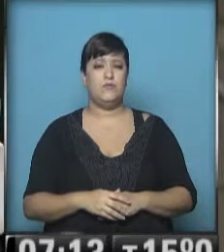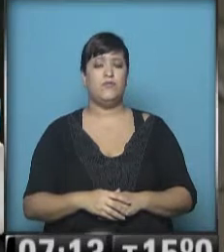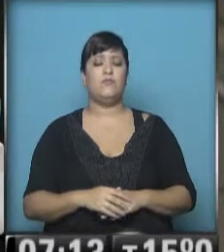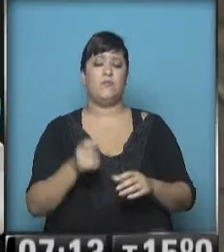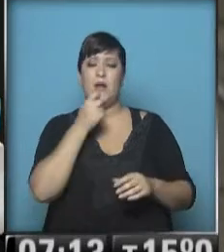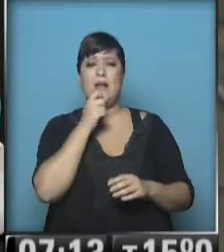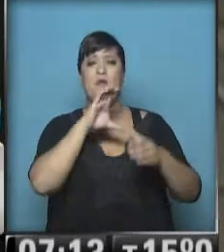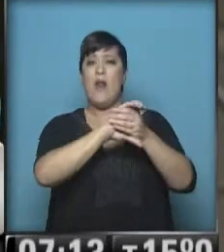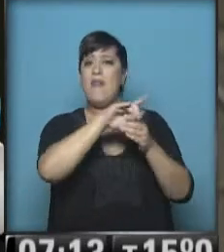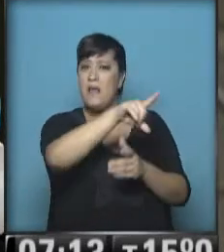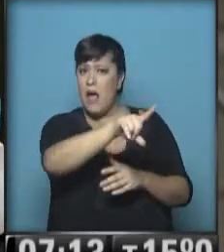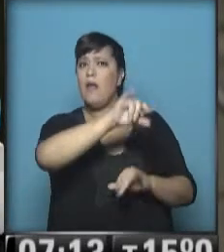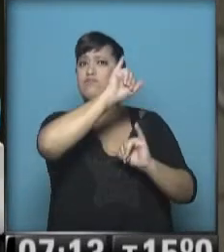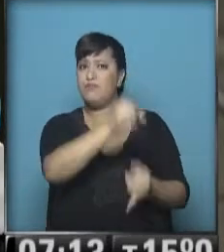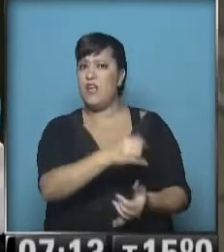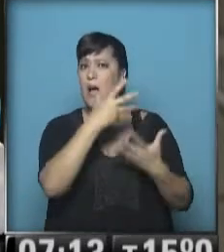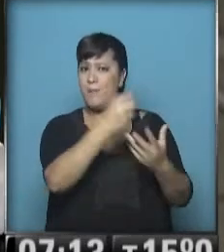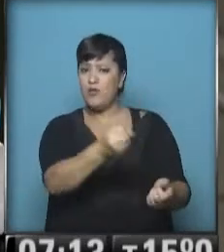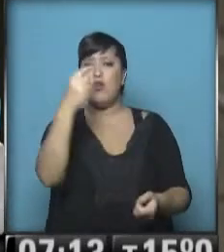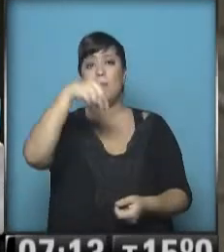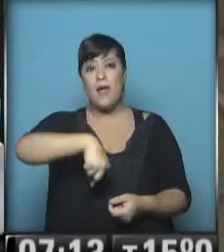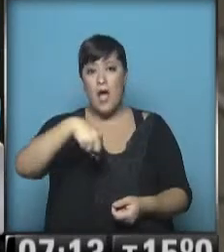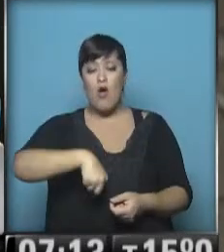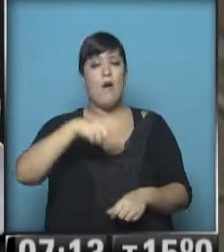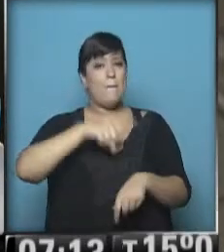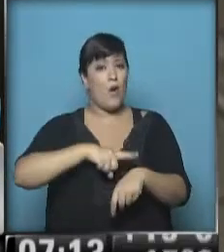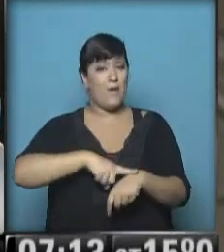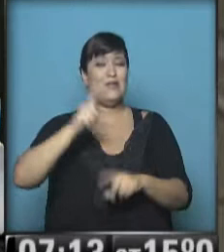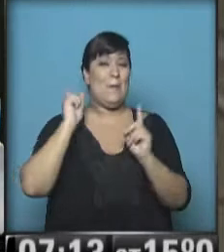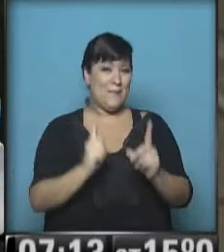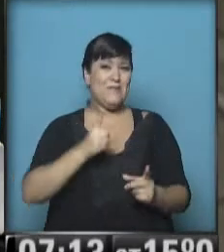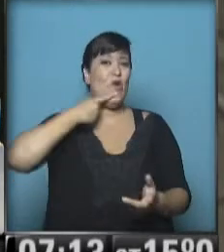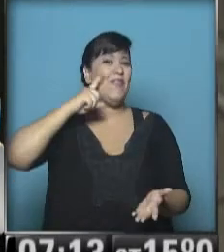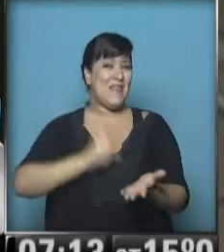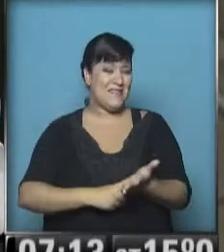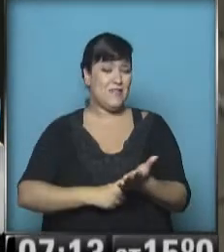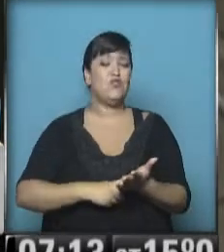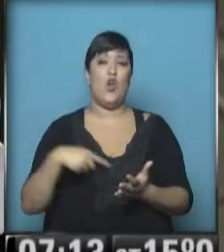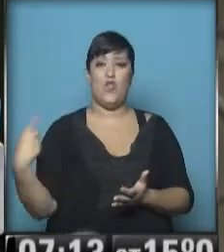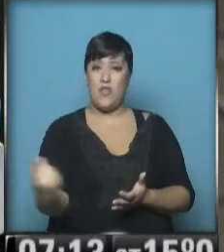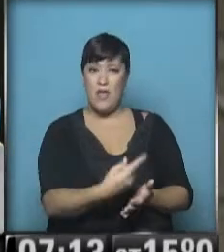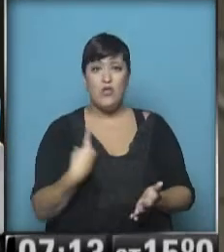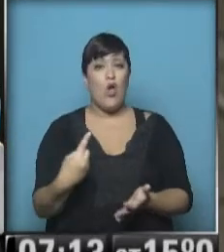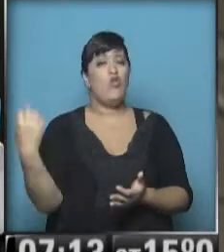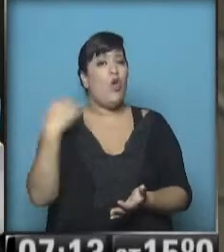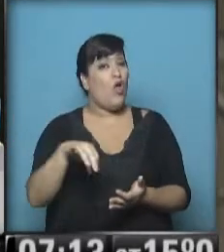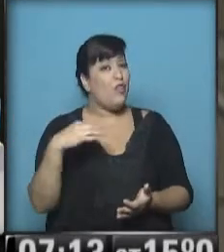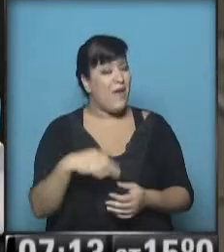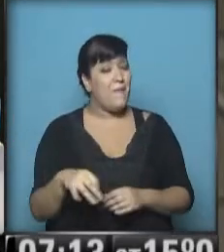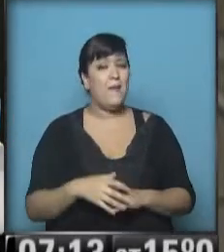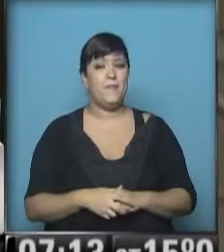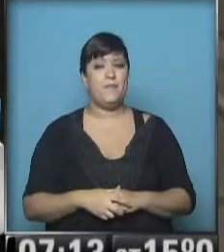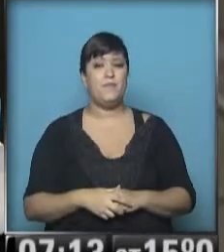Cívica Radical. Pero bueno, ahora va a llegar el momento en el cual esta decisión política de crear esta comisión investigadora tenga que plasmarse